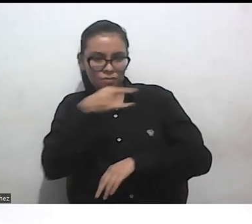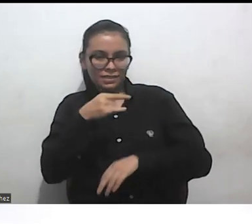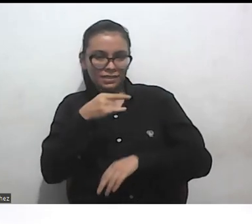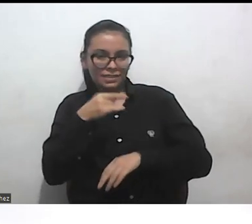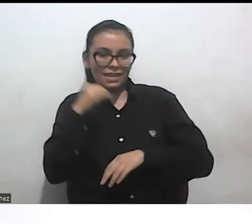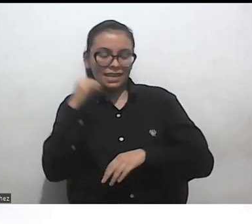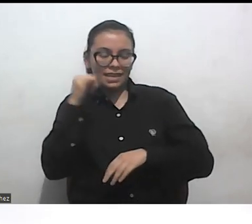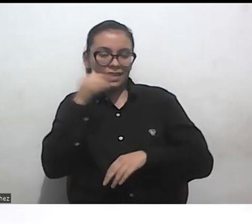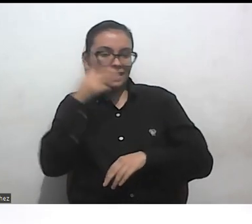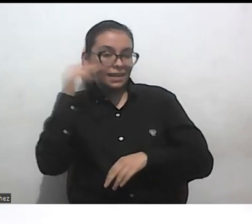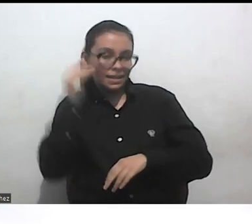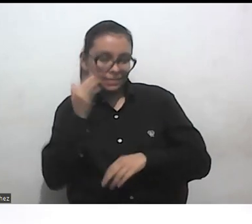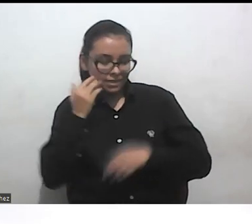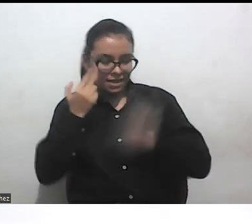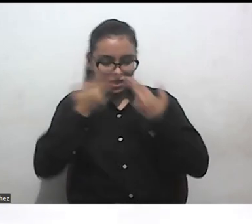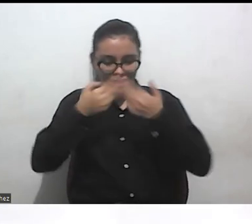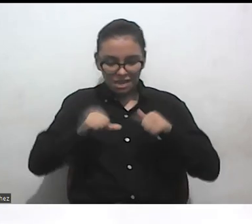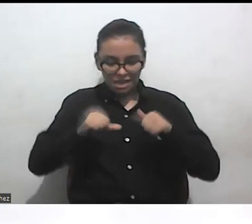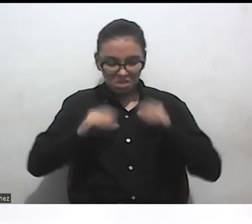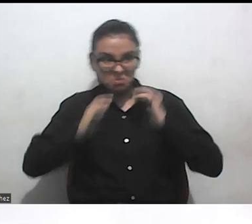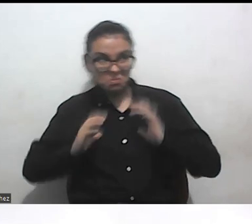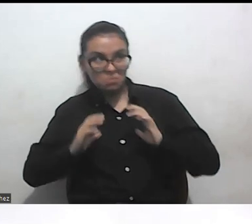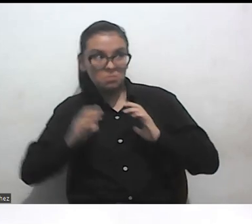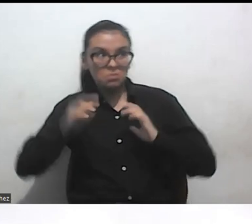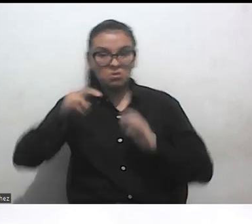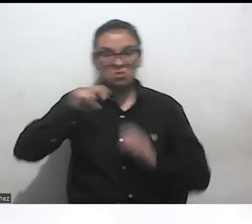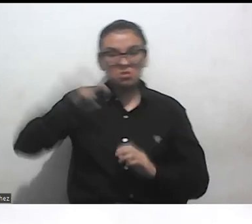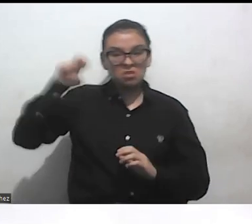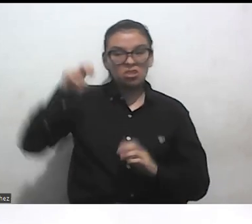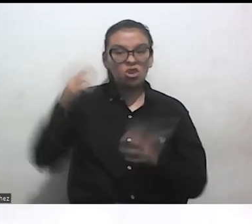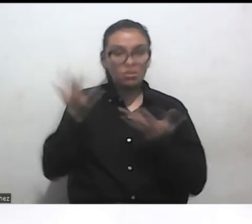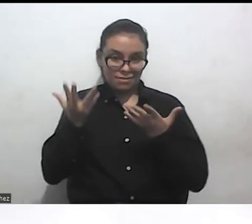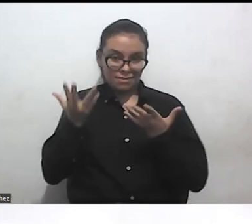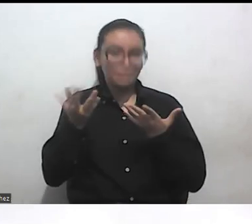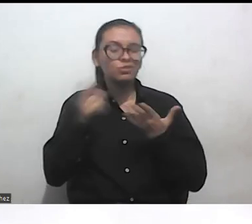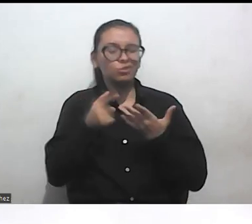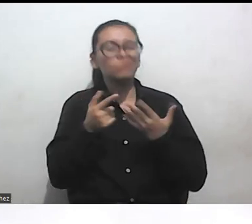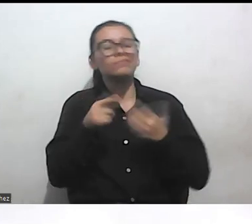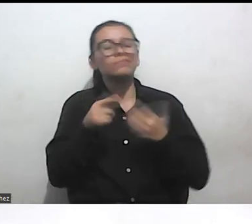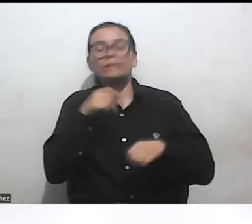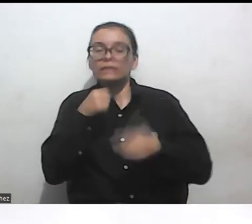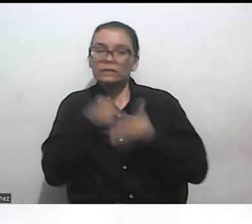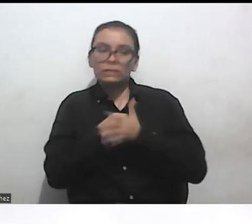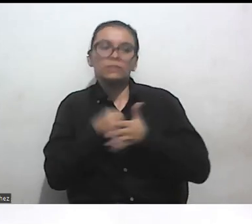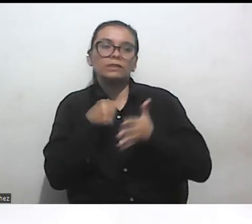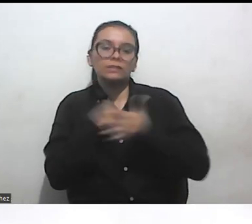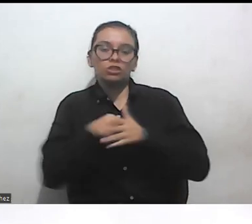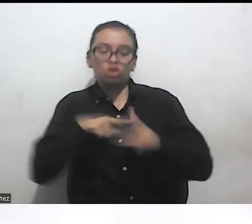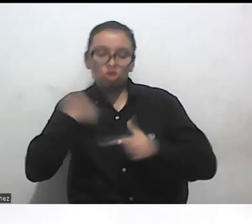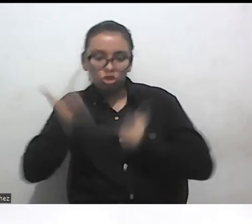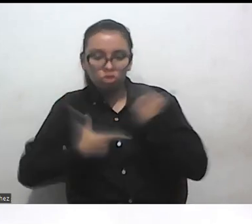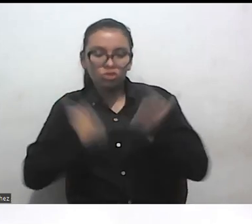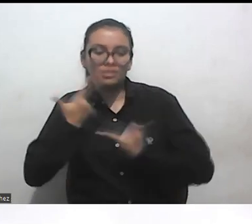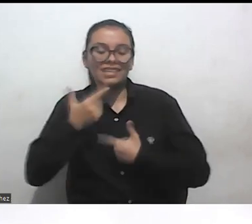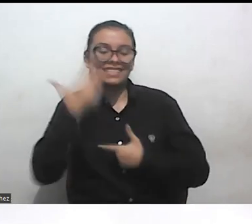es una de las luchas del feminismo negro estadounidense